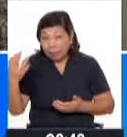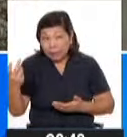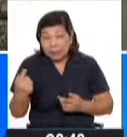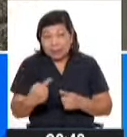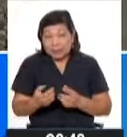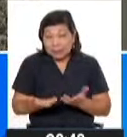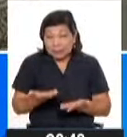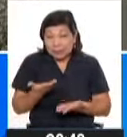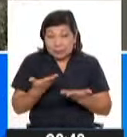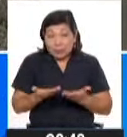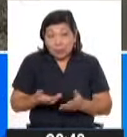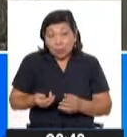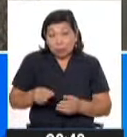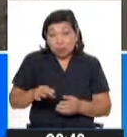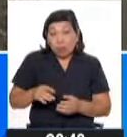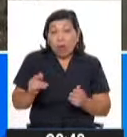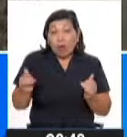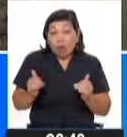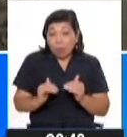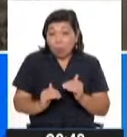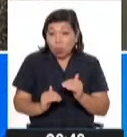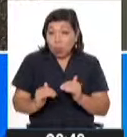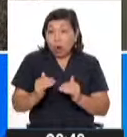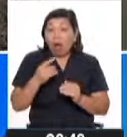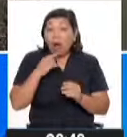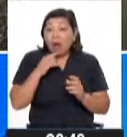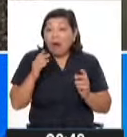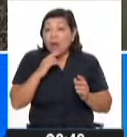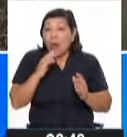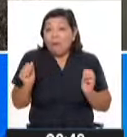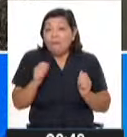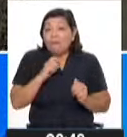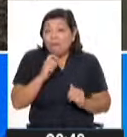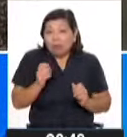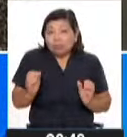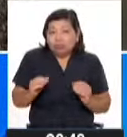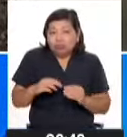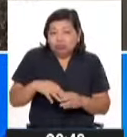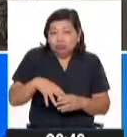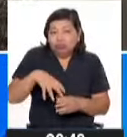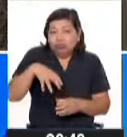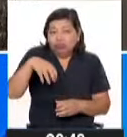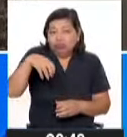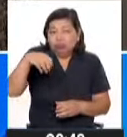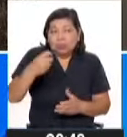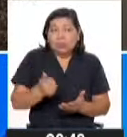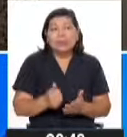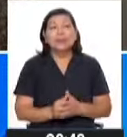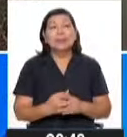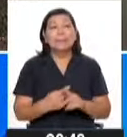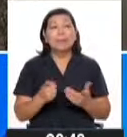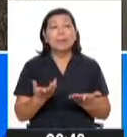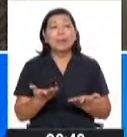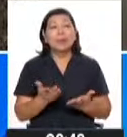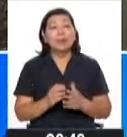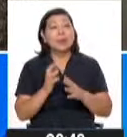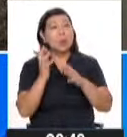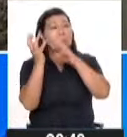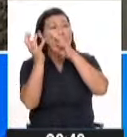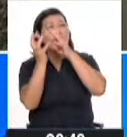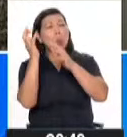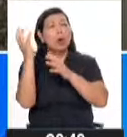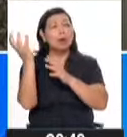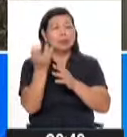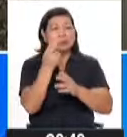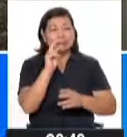en la medida que asciende se enfría. También este tipo de fenómeno está asociado por generar a nubes de tormenta.